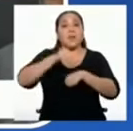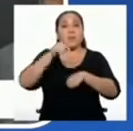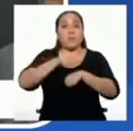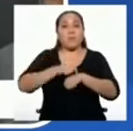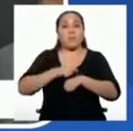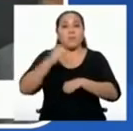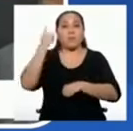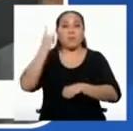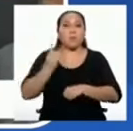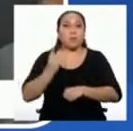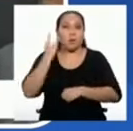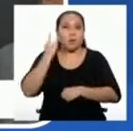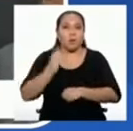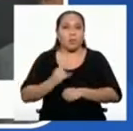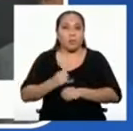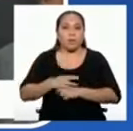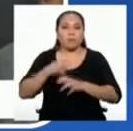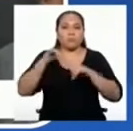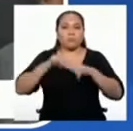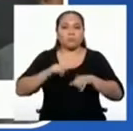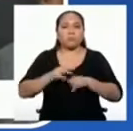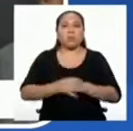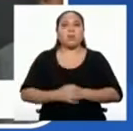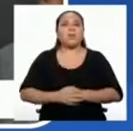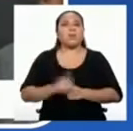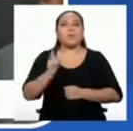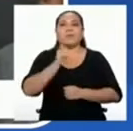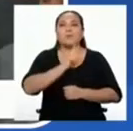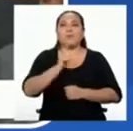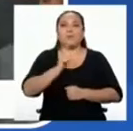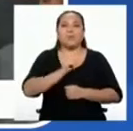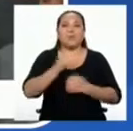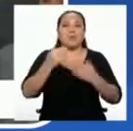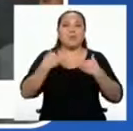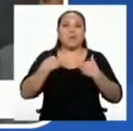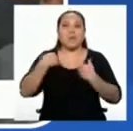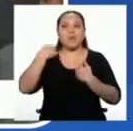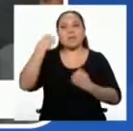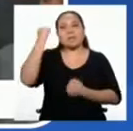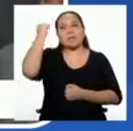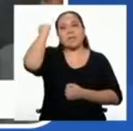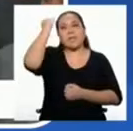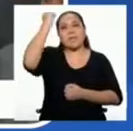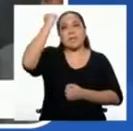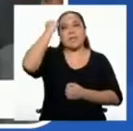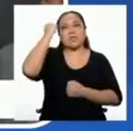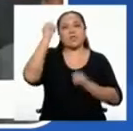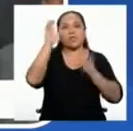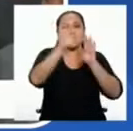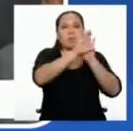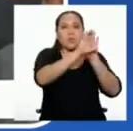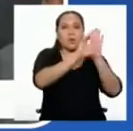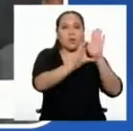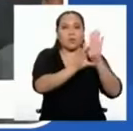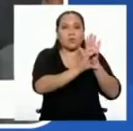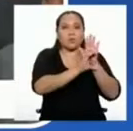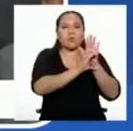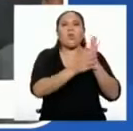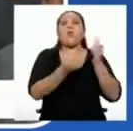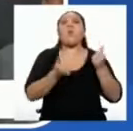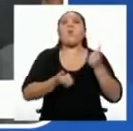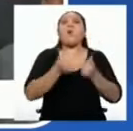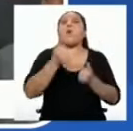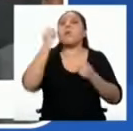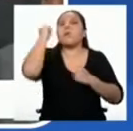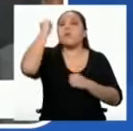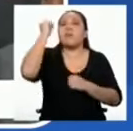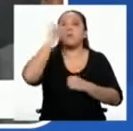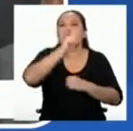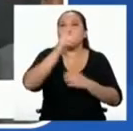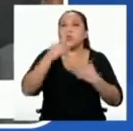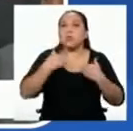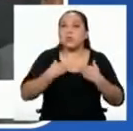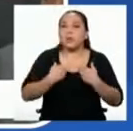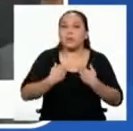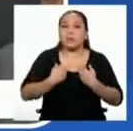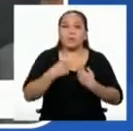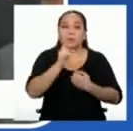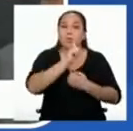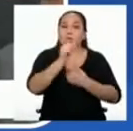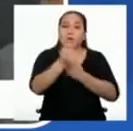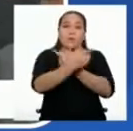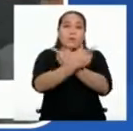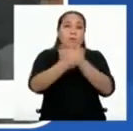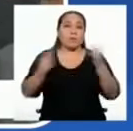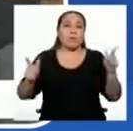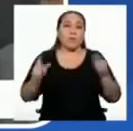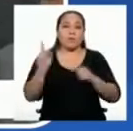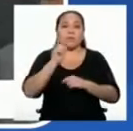quedan restringidos el ejercicio de los derechos constitucionales relativos a la libertad y a la seguridad